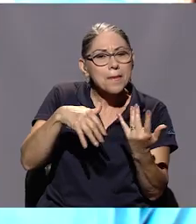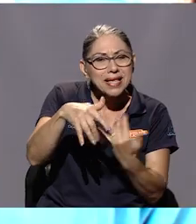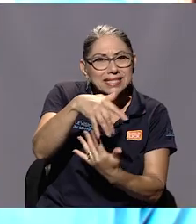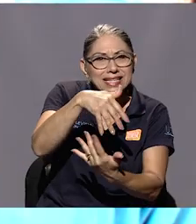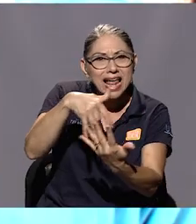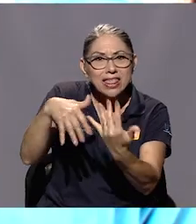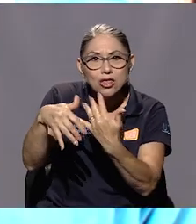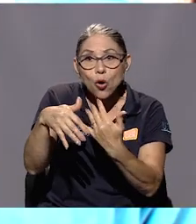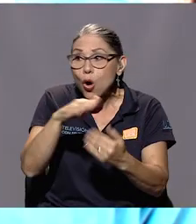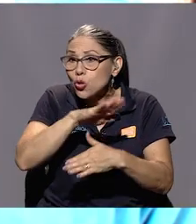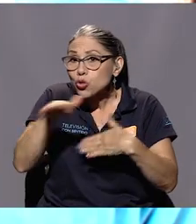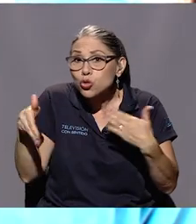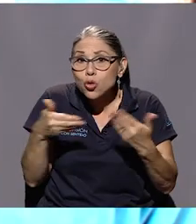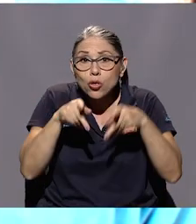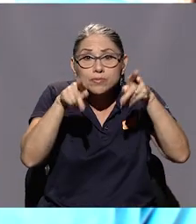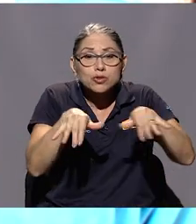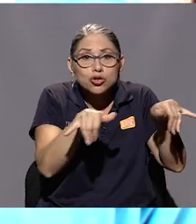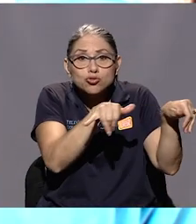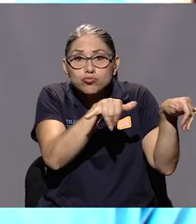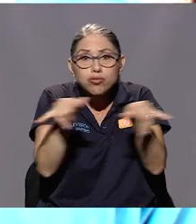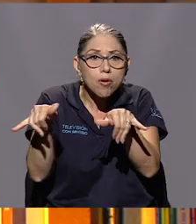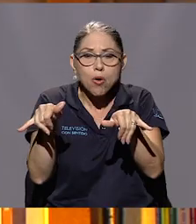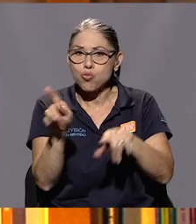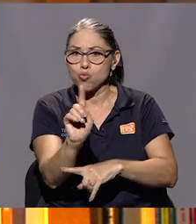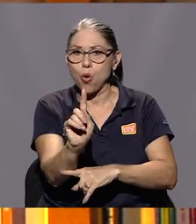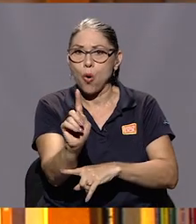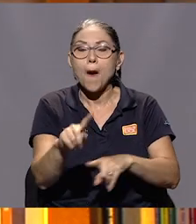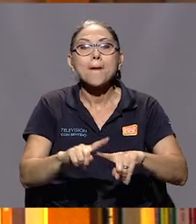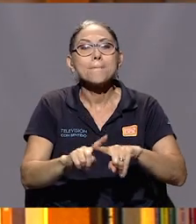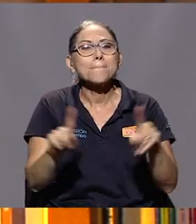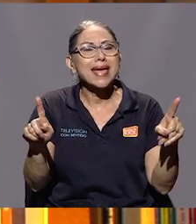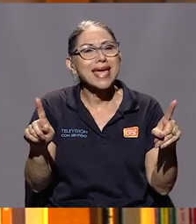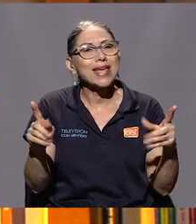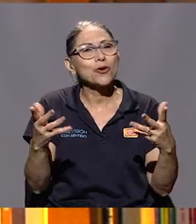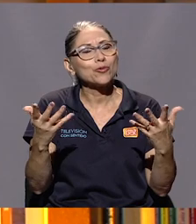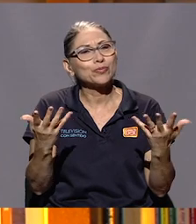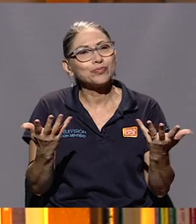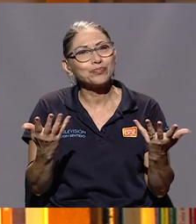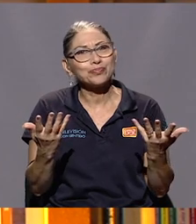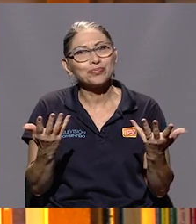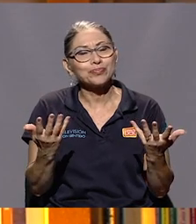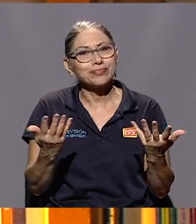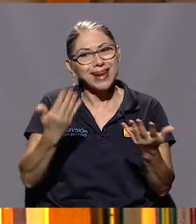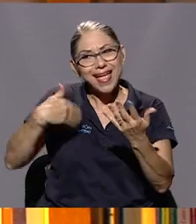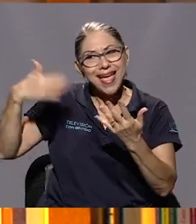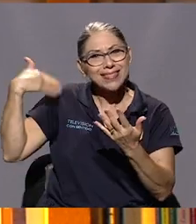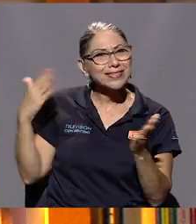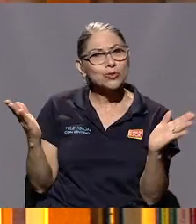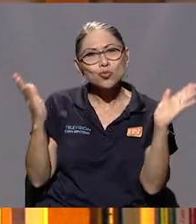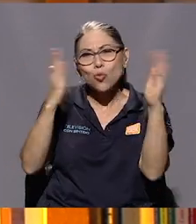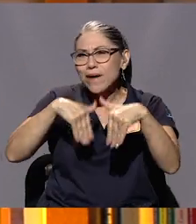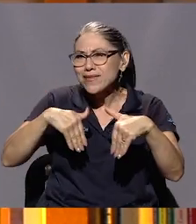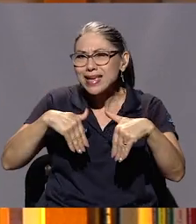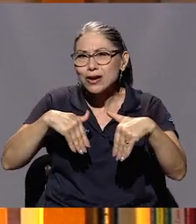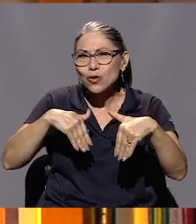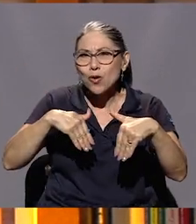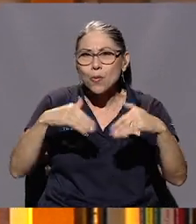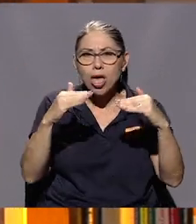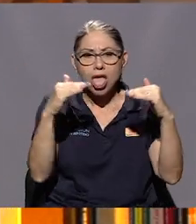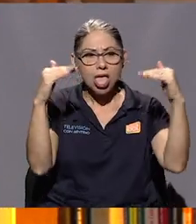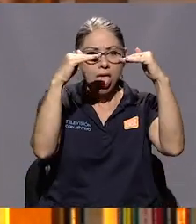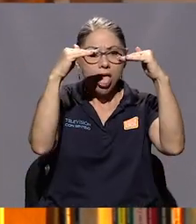¿verdad? No es que fuéramos todos iguales, pero éramos menos... No